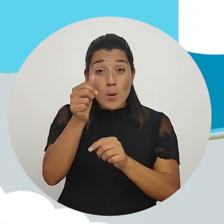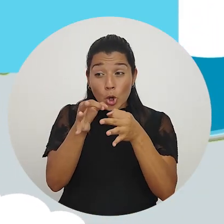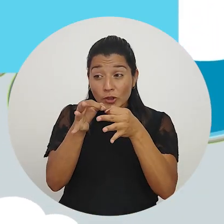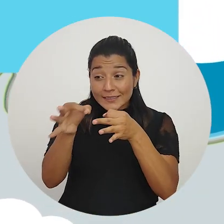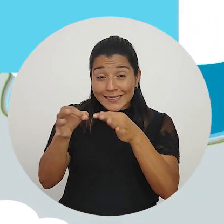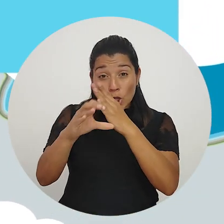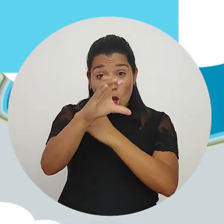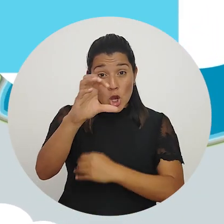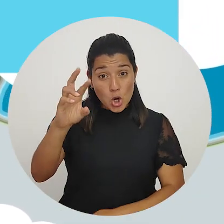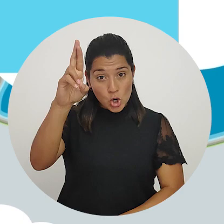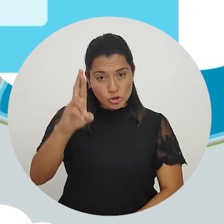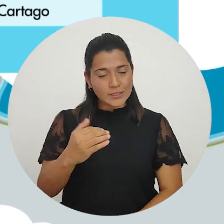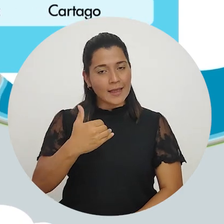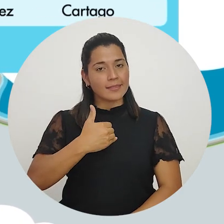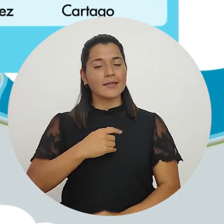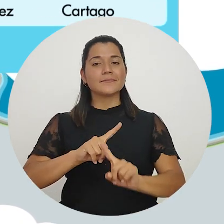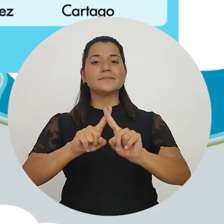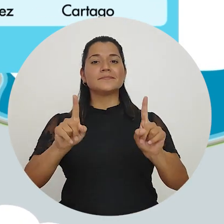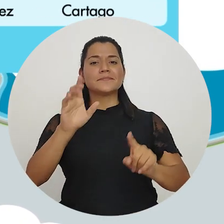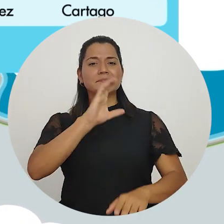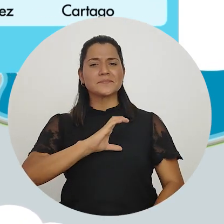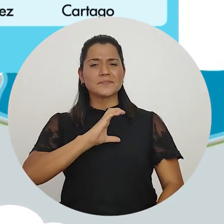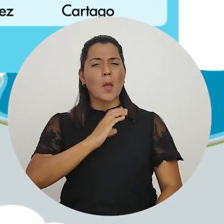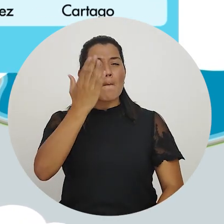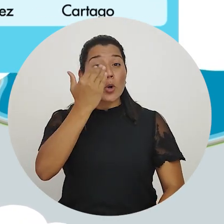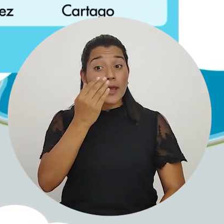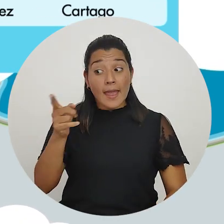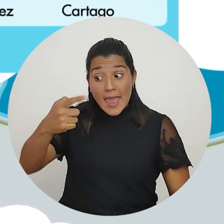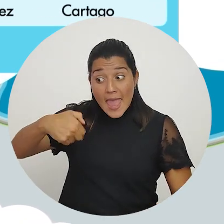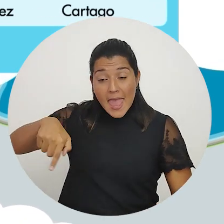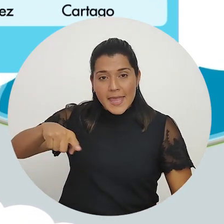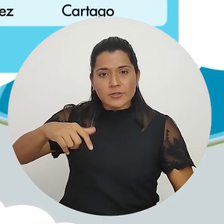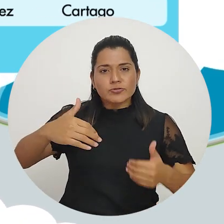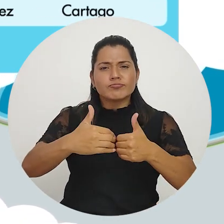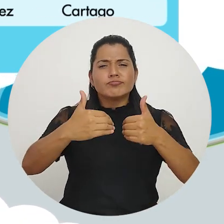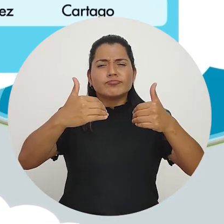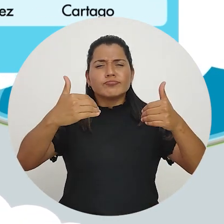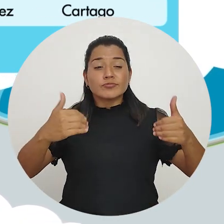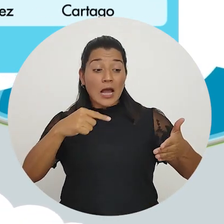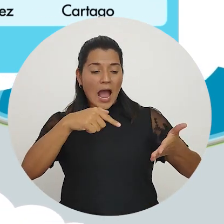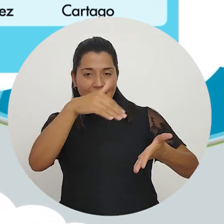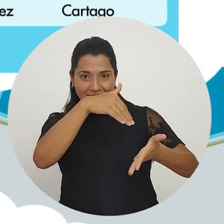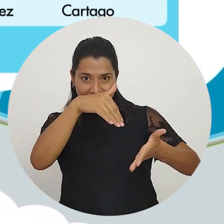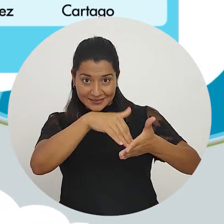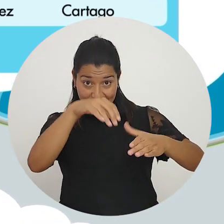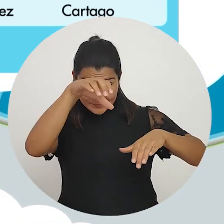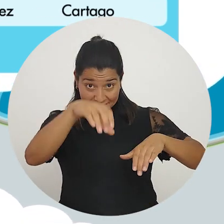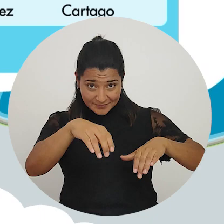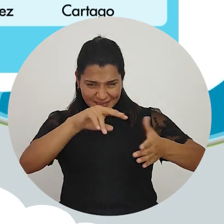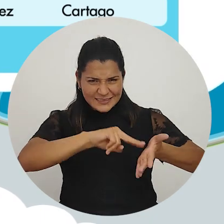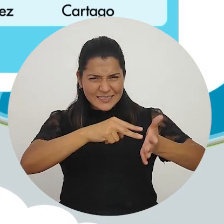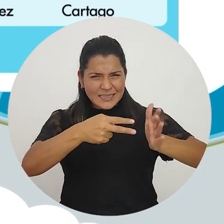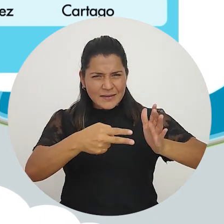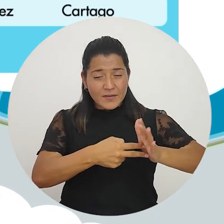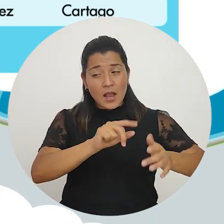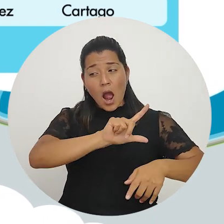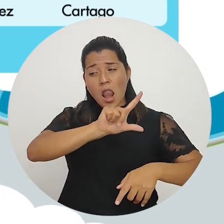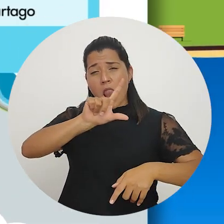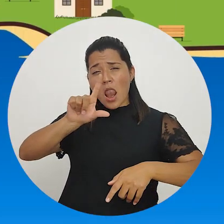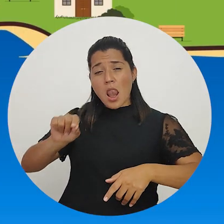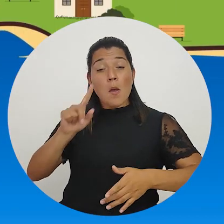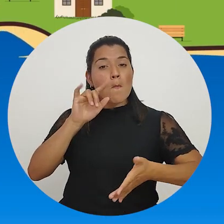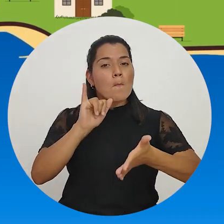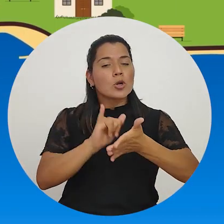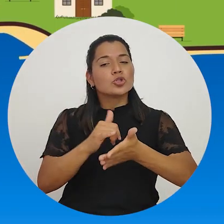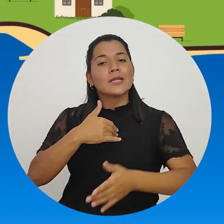El distrito de la cabecera del cantón